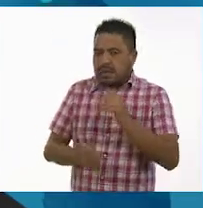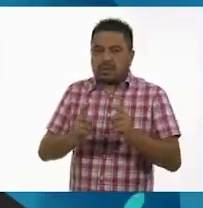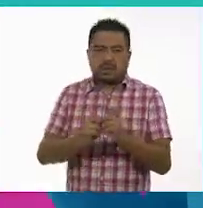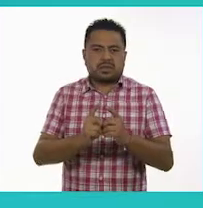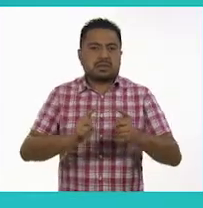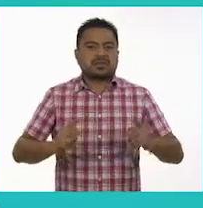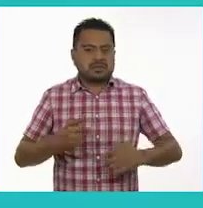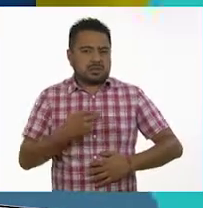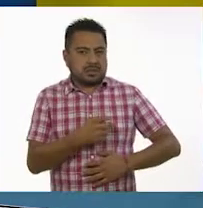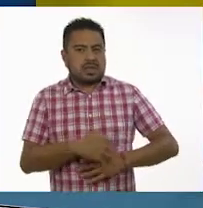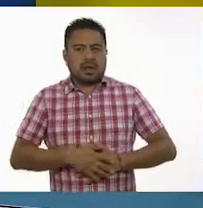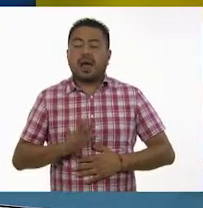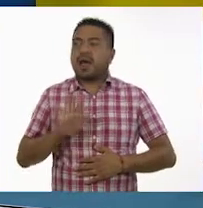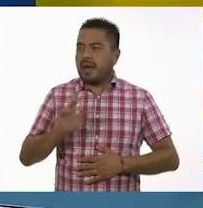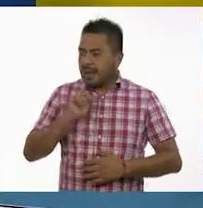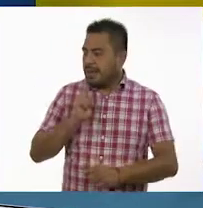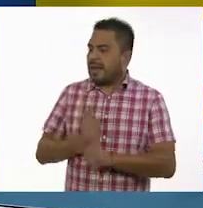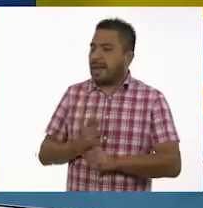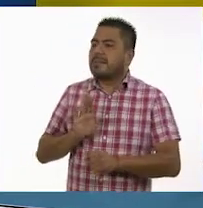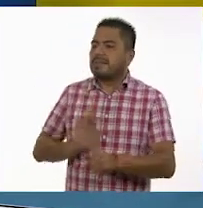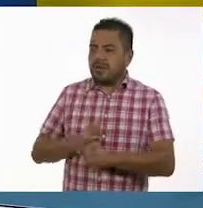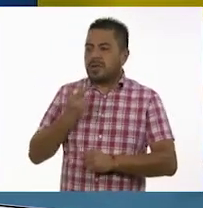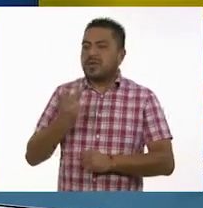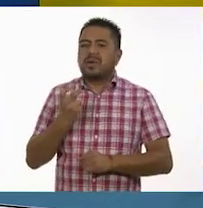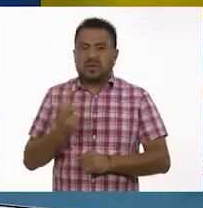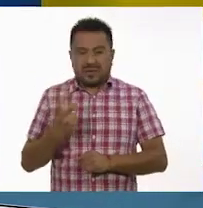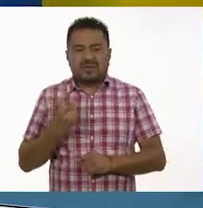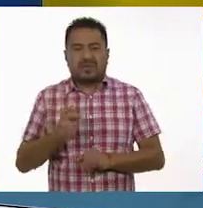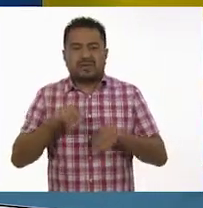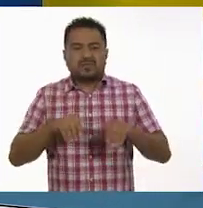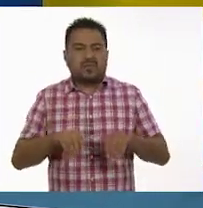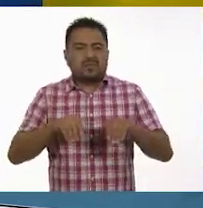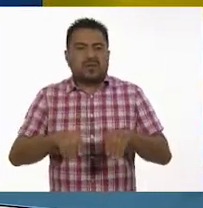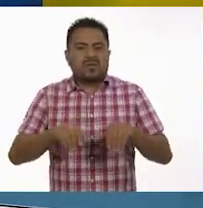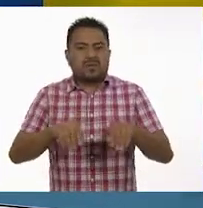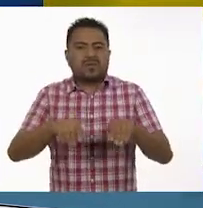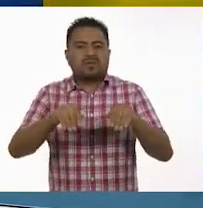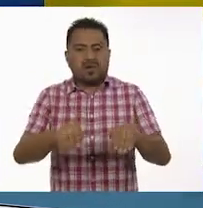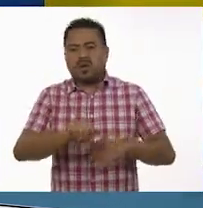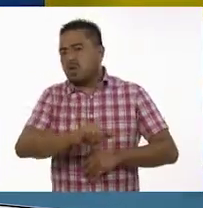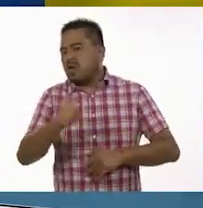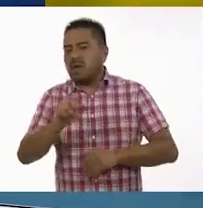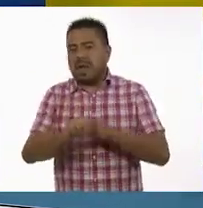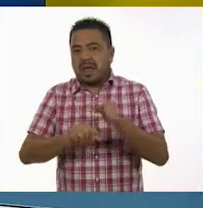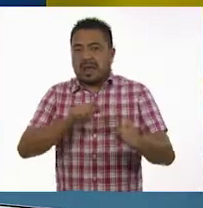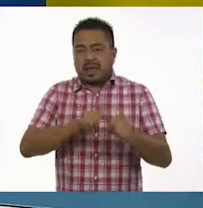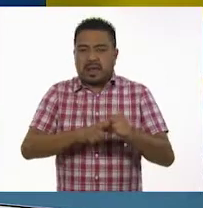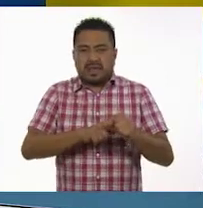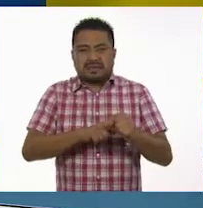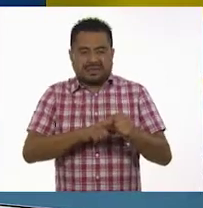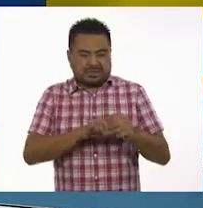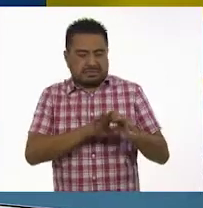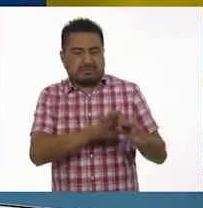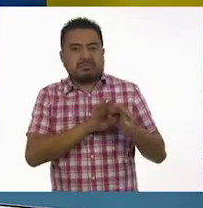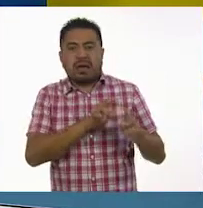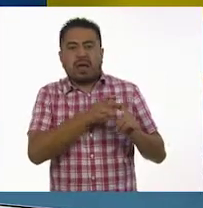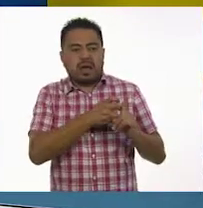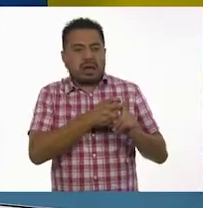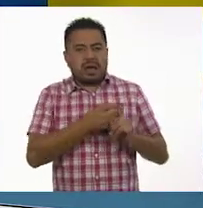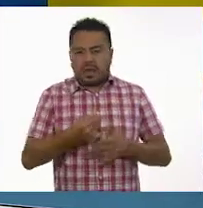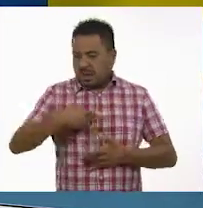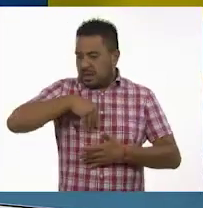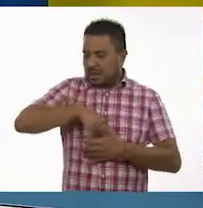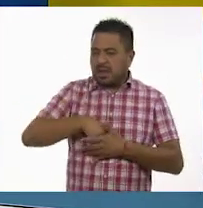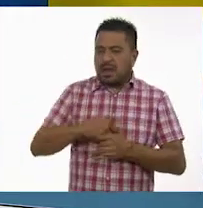desarrollo. Ya veo, maestro. Por eso es que los canguros y otros mamíferos marsupiales cargan